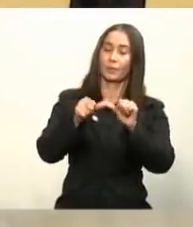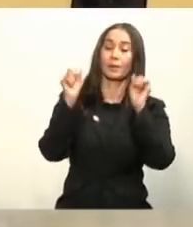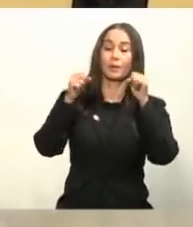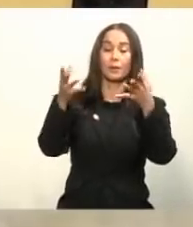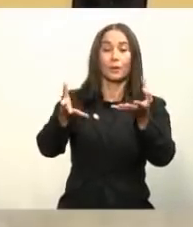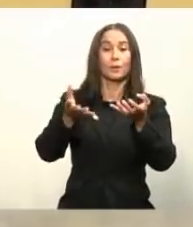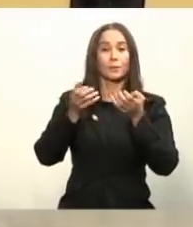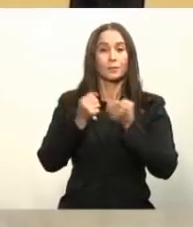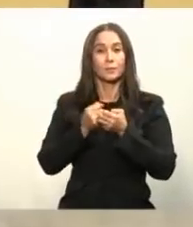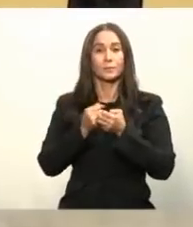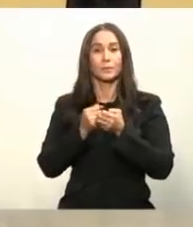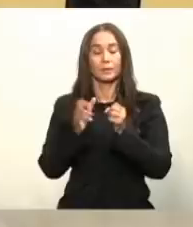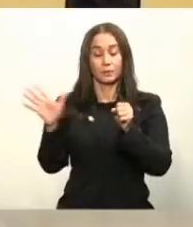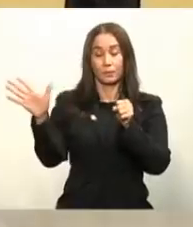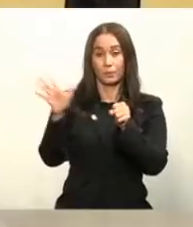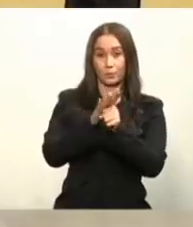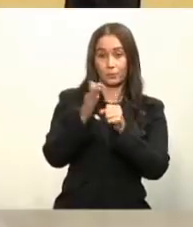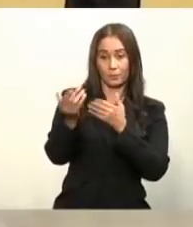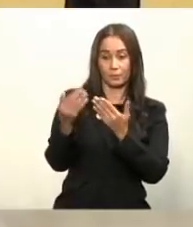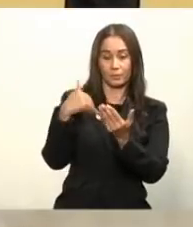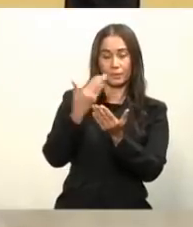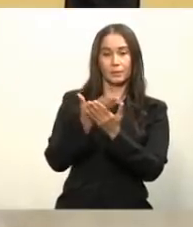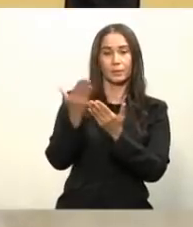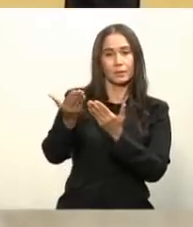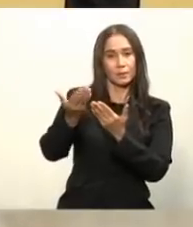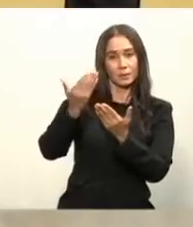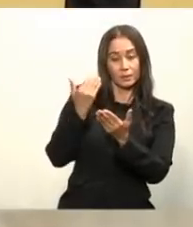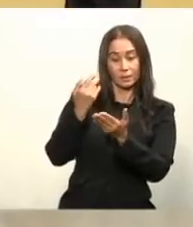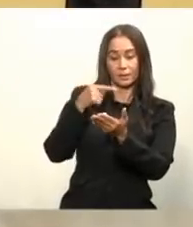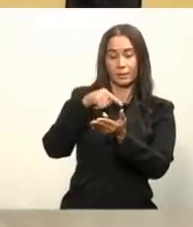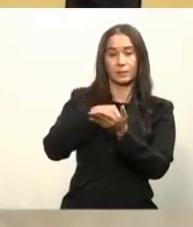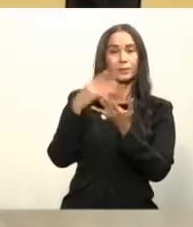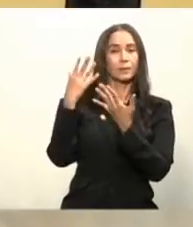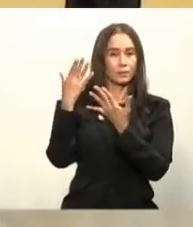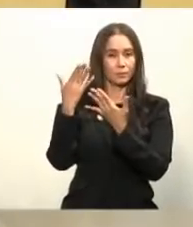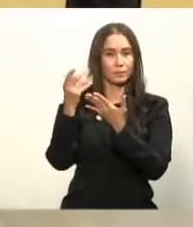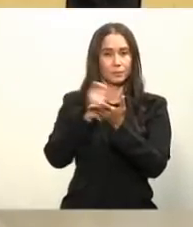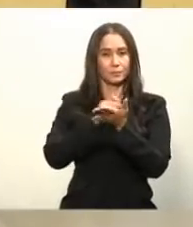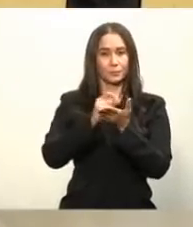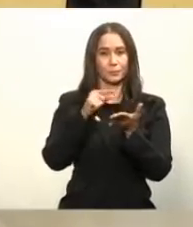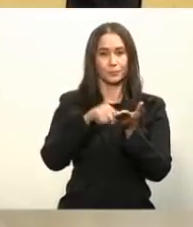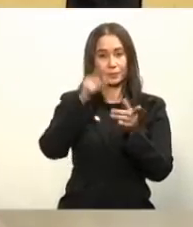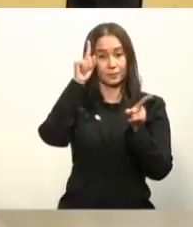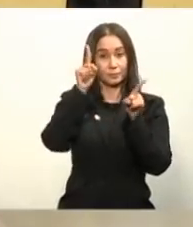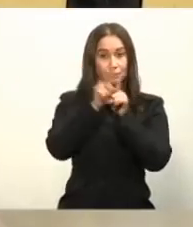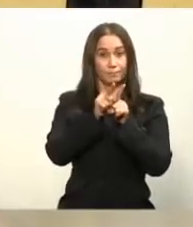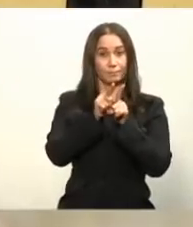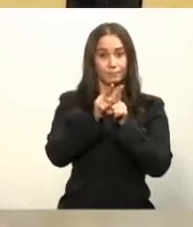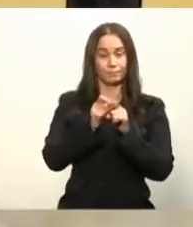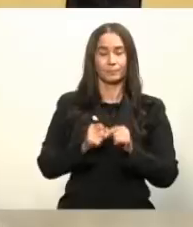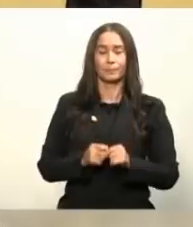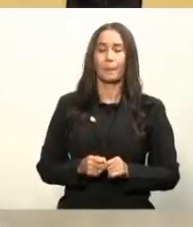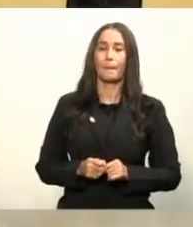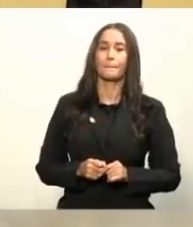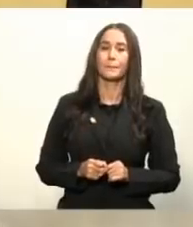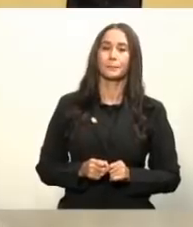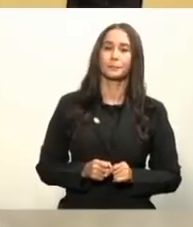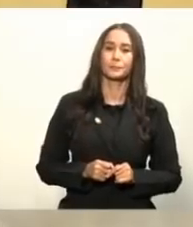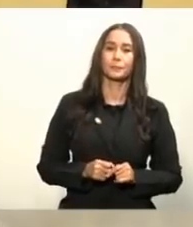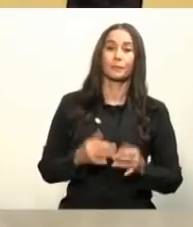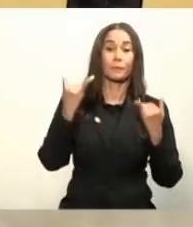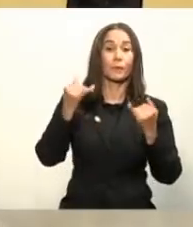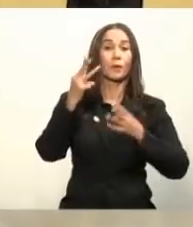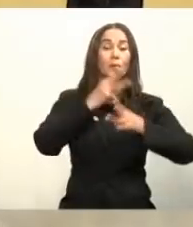que lleguen antes que lo establecido por lo ya afirmado. El mundo realmente